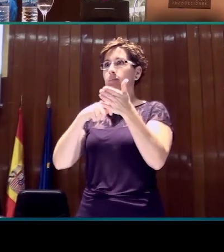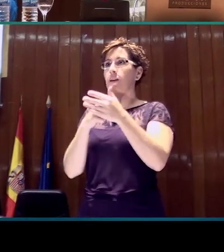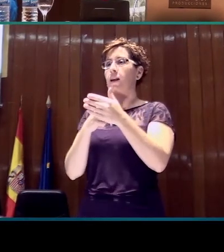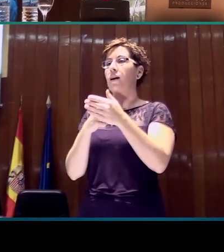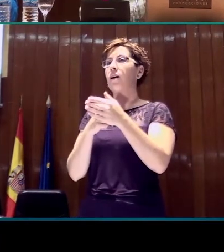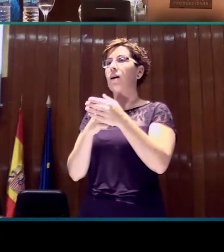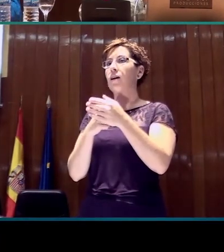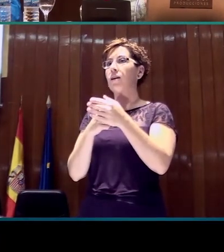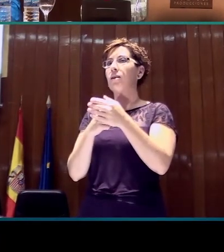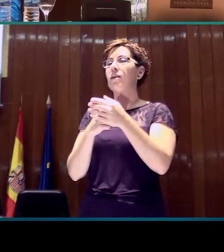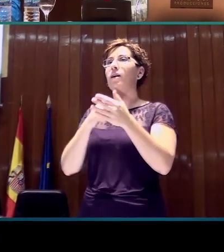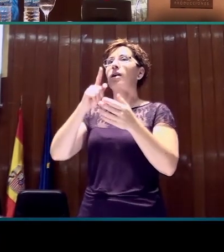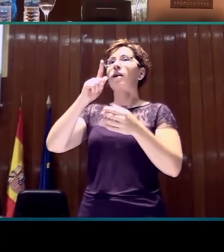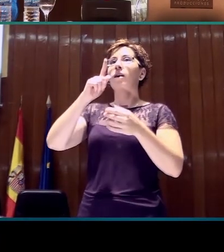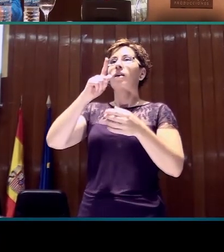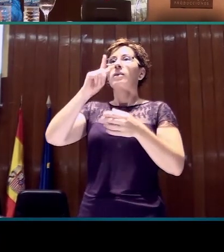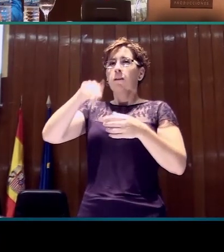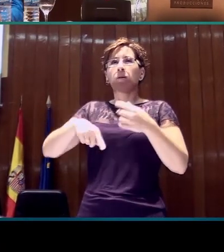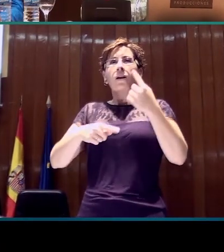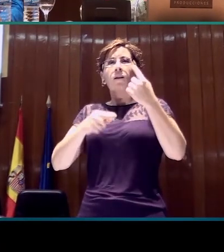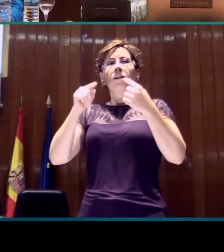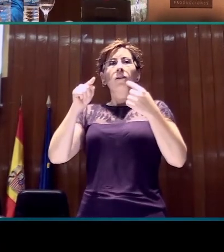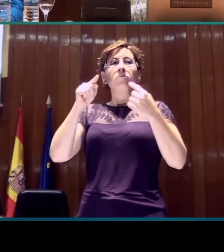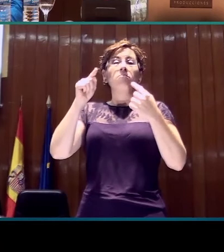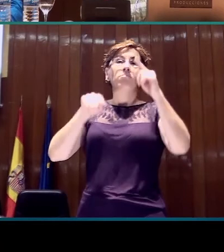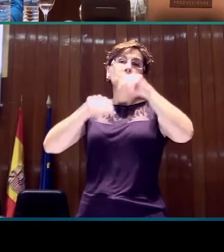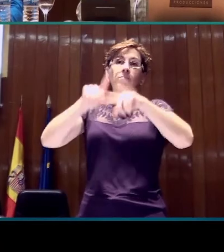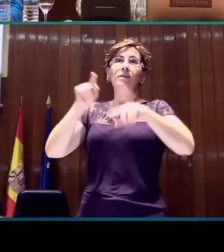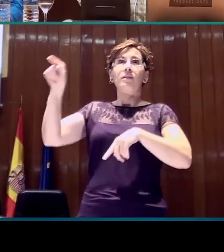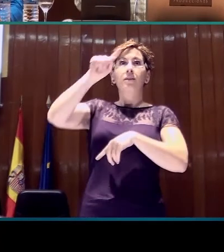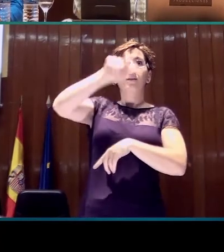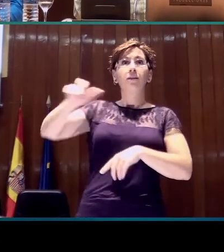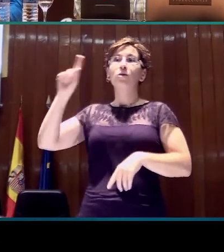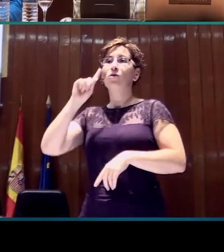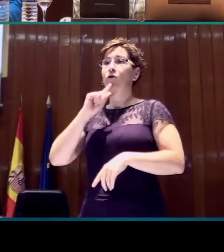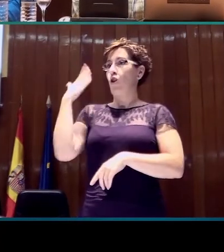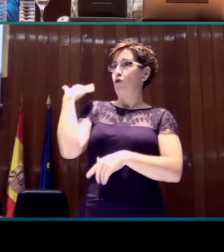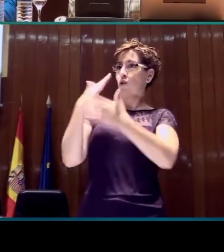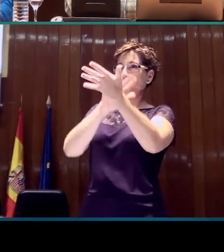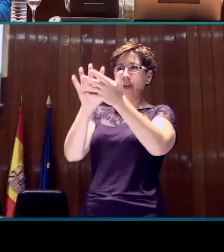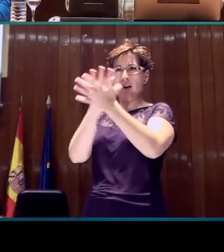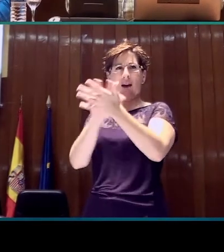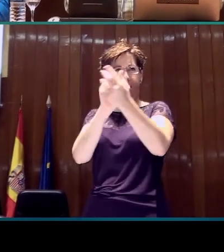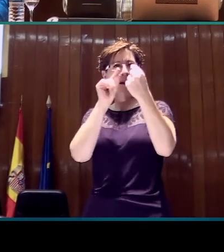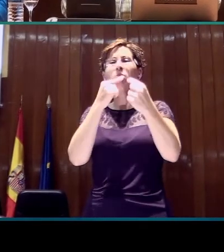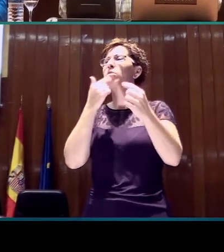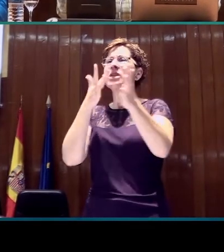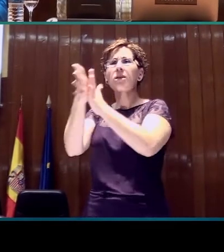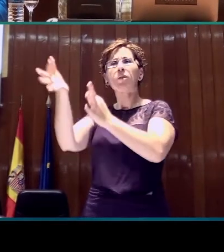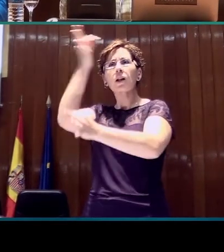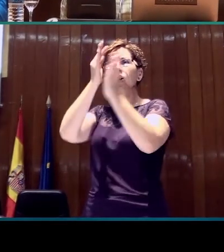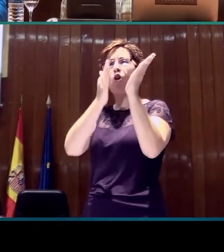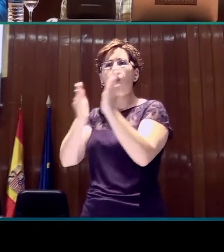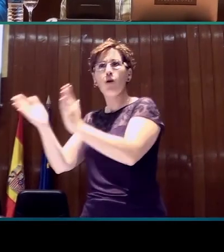También, con algunas personas sordas, debatía el otro día y me decían, no, pero siempre hay un criterio de orden y, por ejemplo, en una